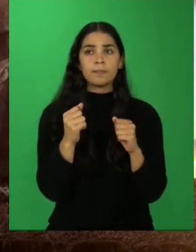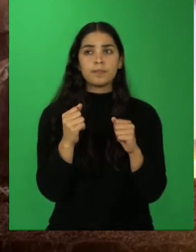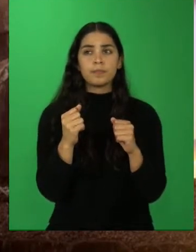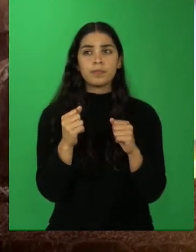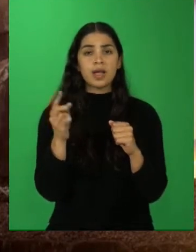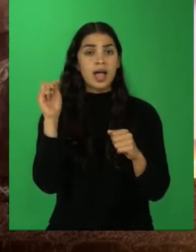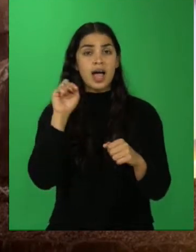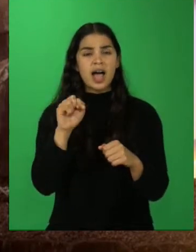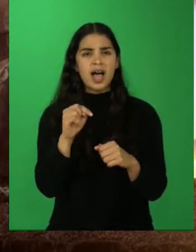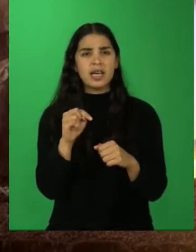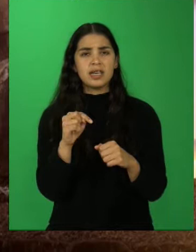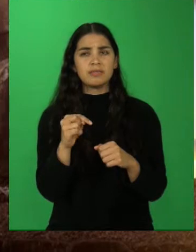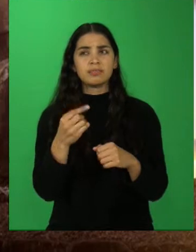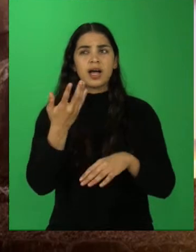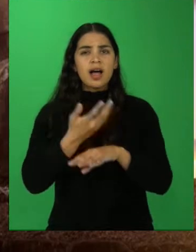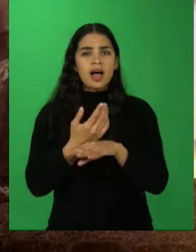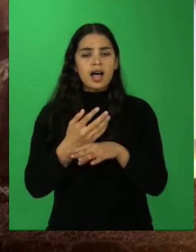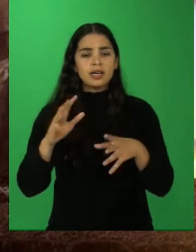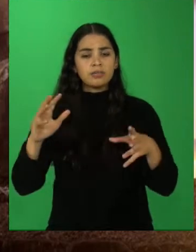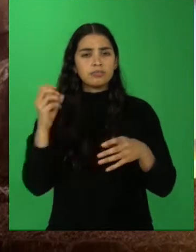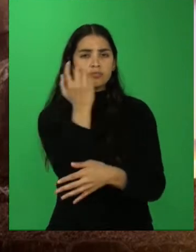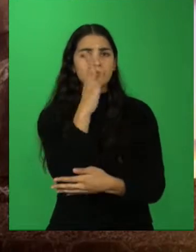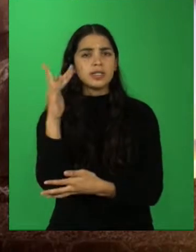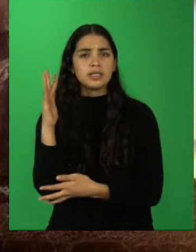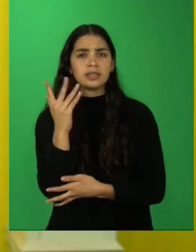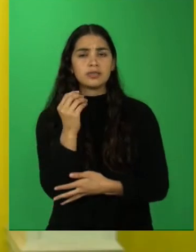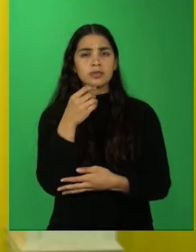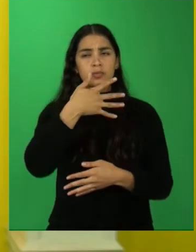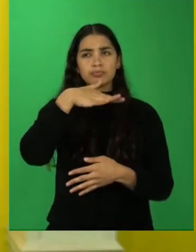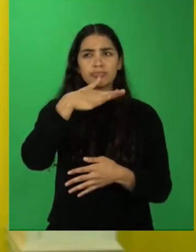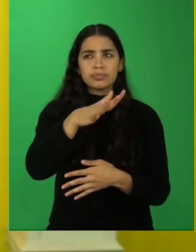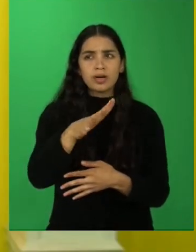hidrológicas y de vegetaciones similares.